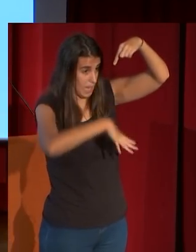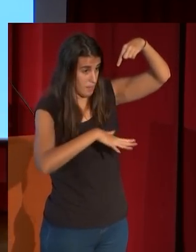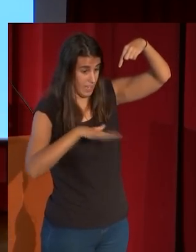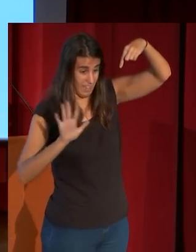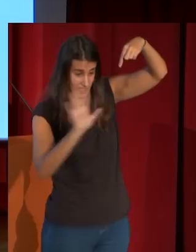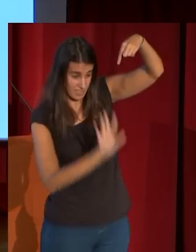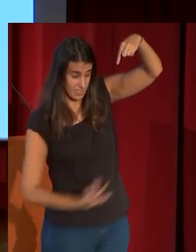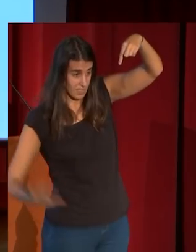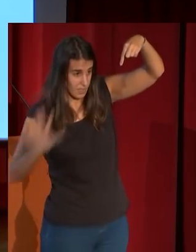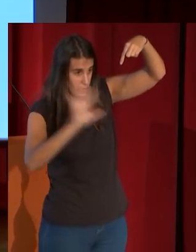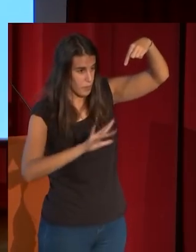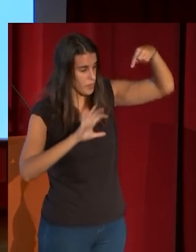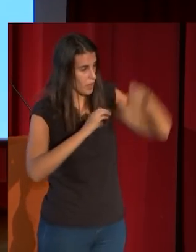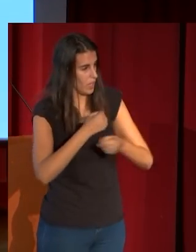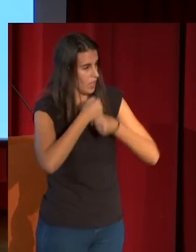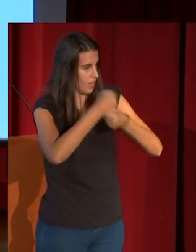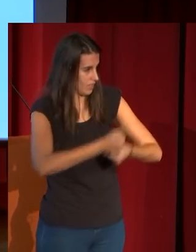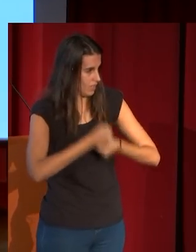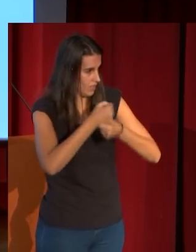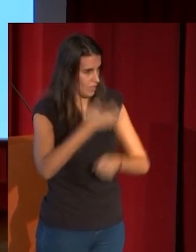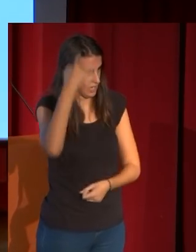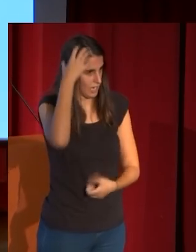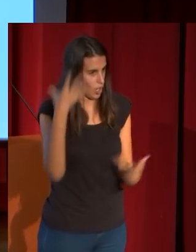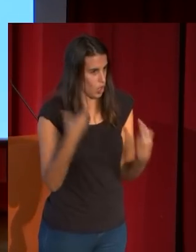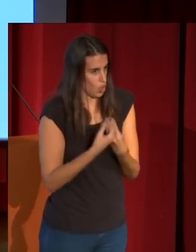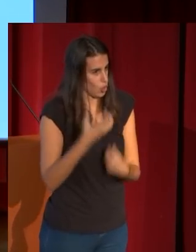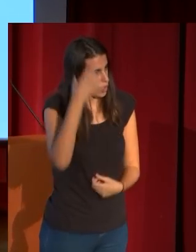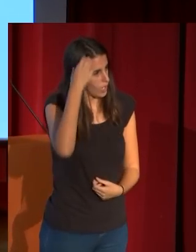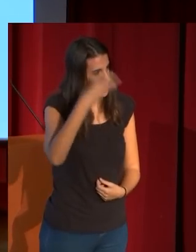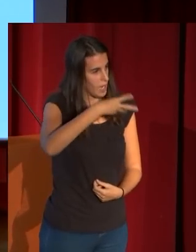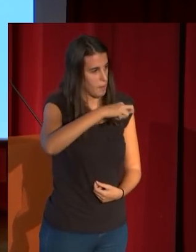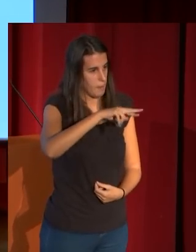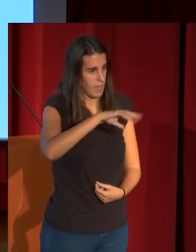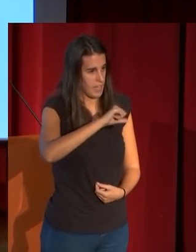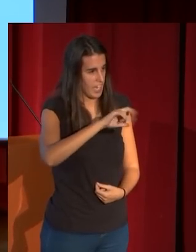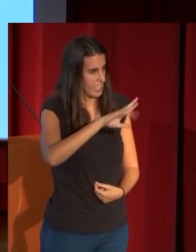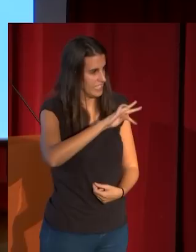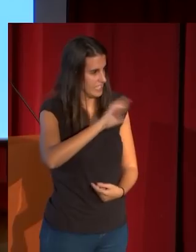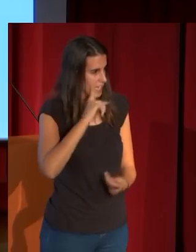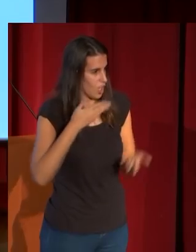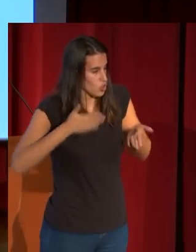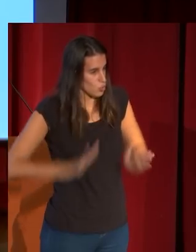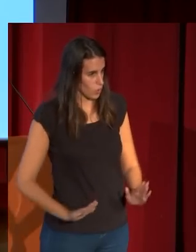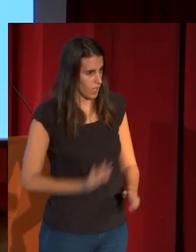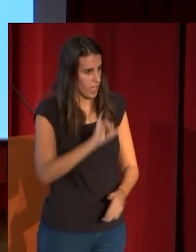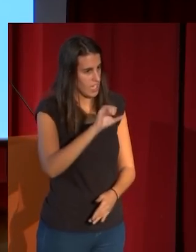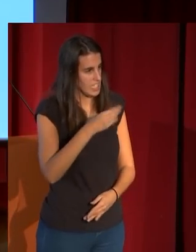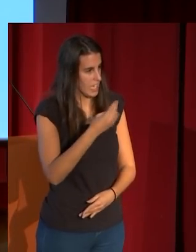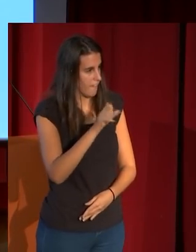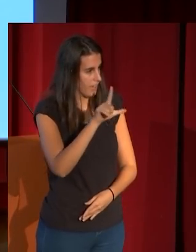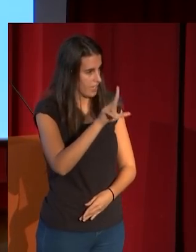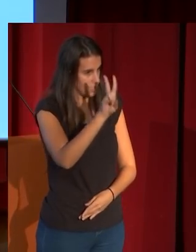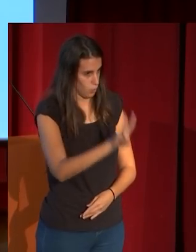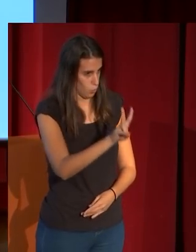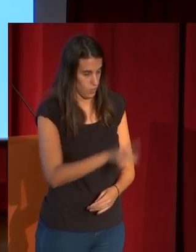está la carroza real, con la reina María Cristina y su hija Isabel II, al lado de Evaristo San Miguel. Y